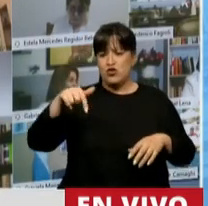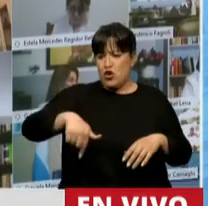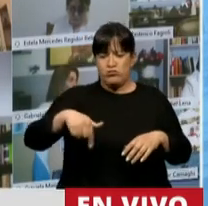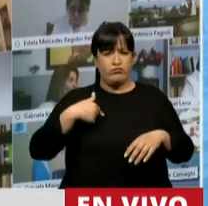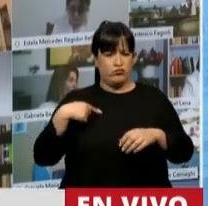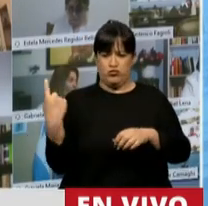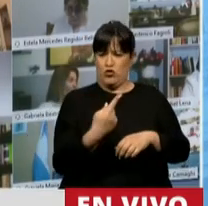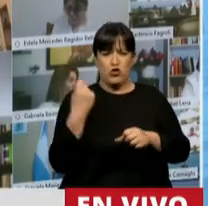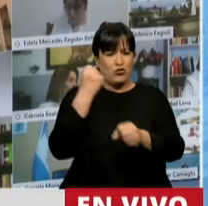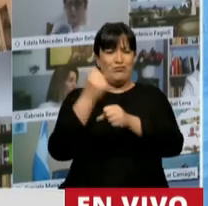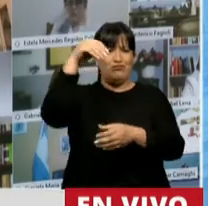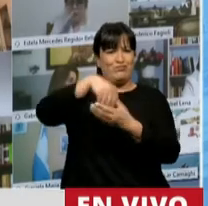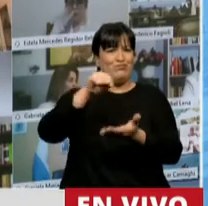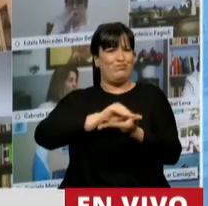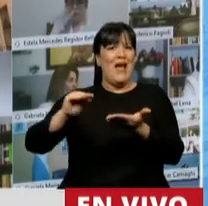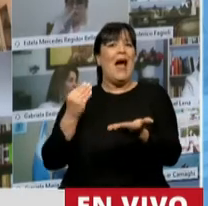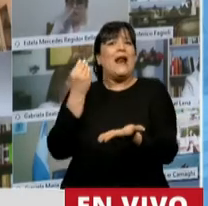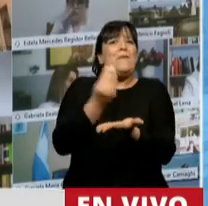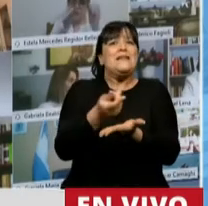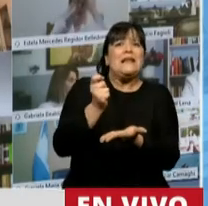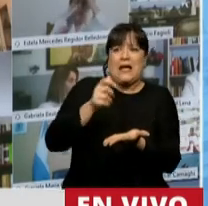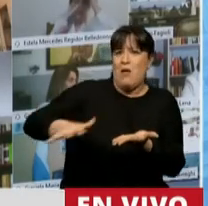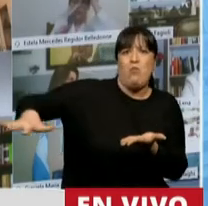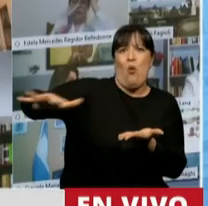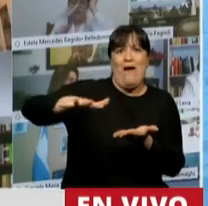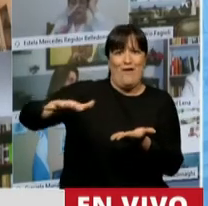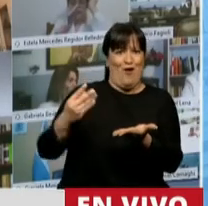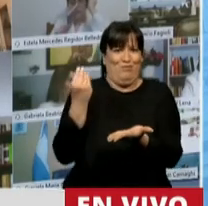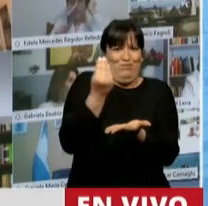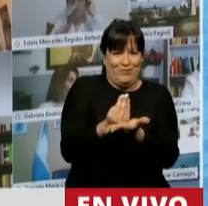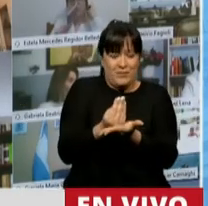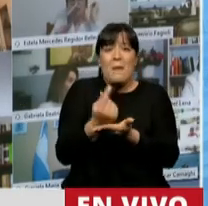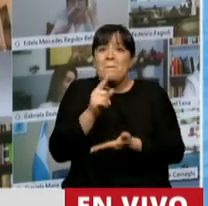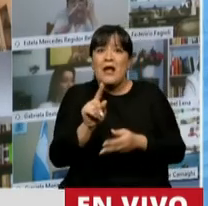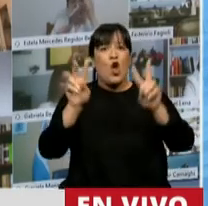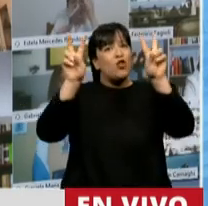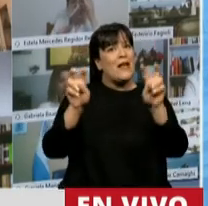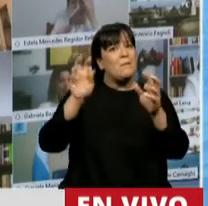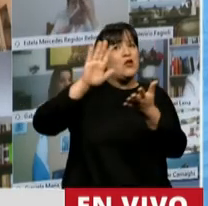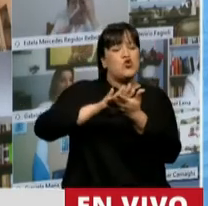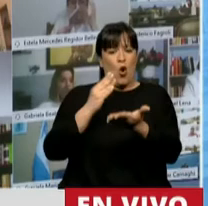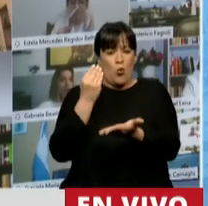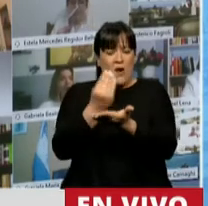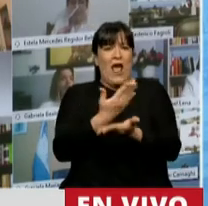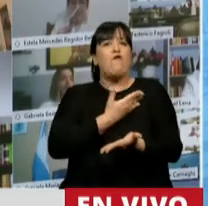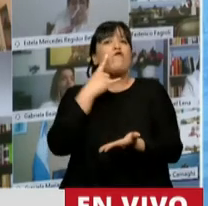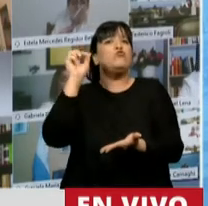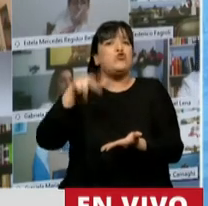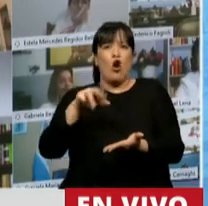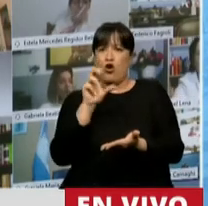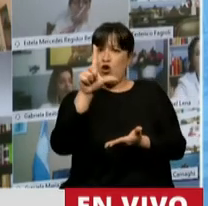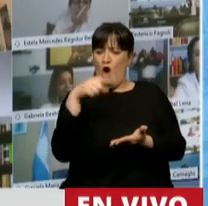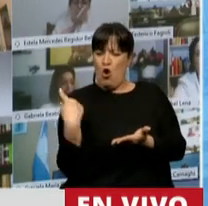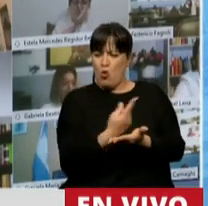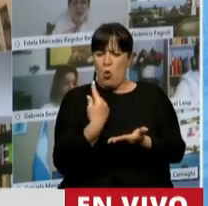función como diputados que representamos el pueblo. Y resulta que en este tema de la función nuestra, yo me quiero abocar